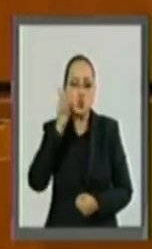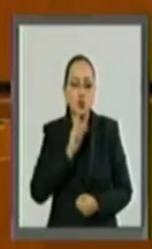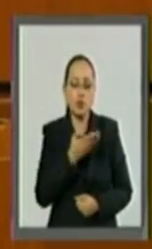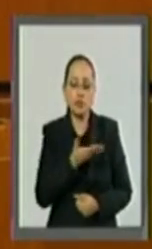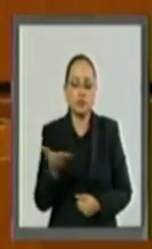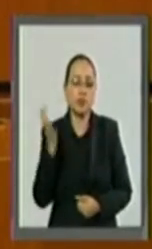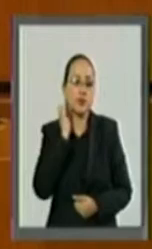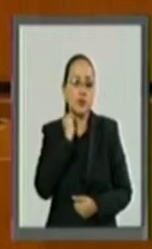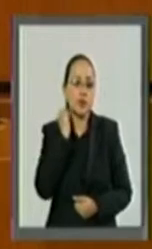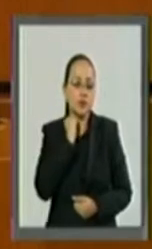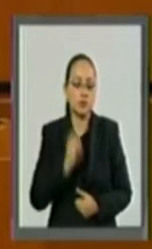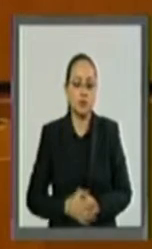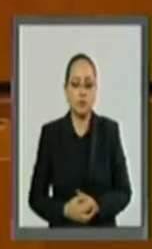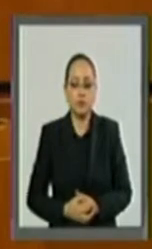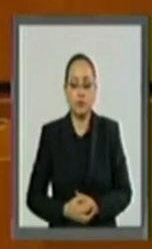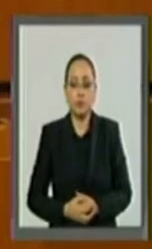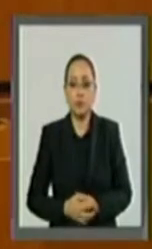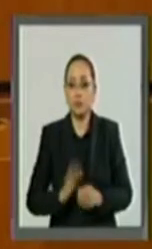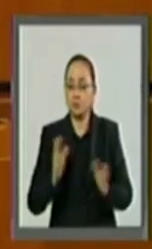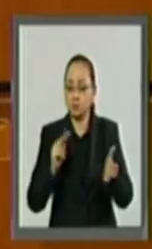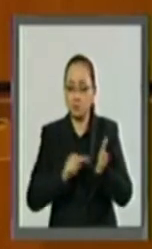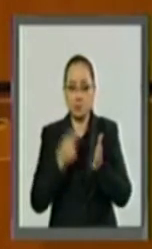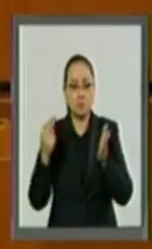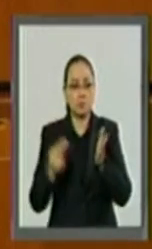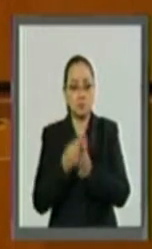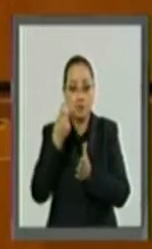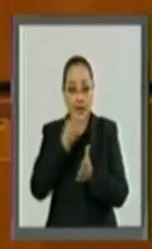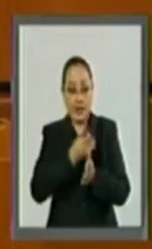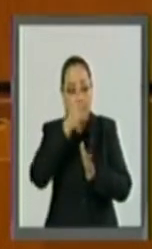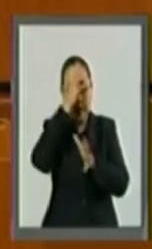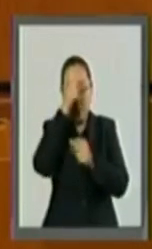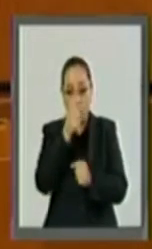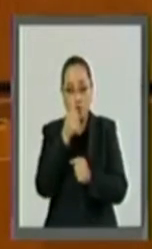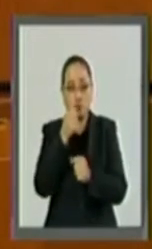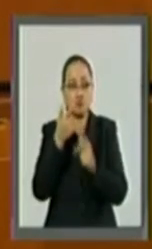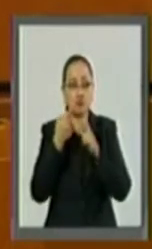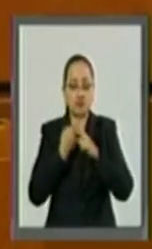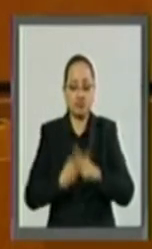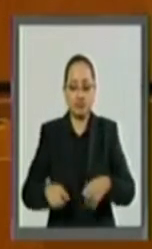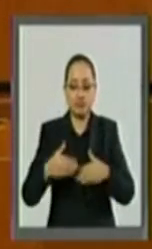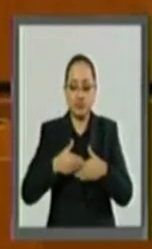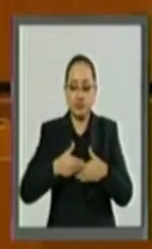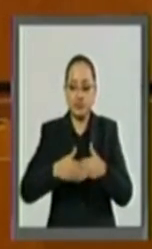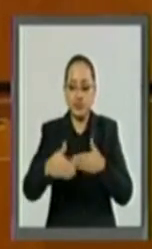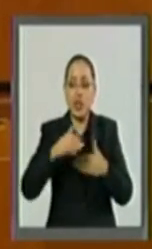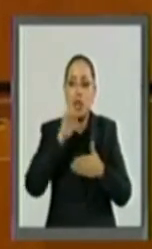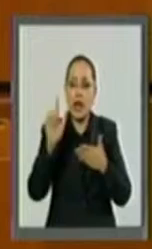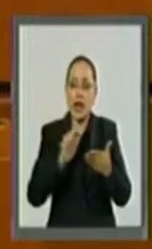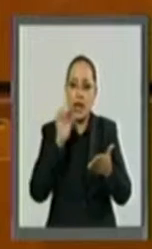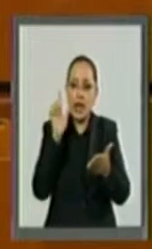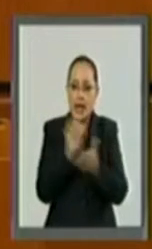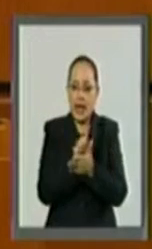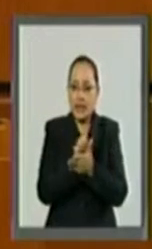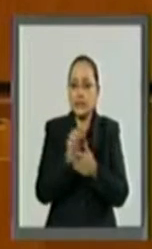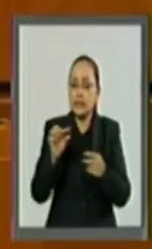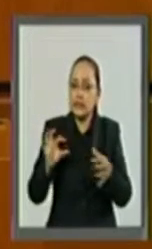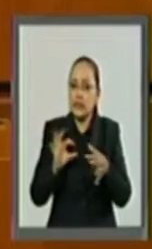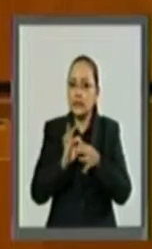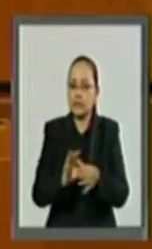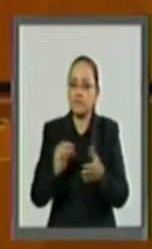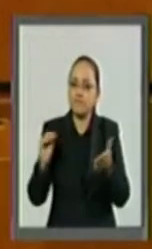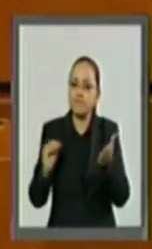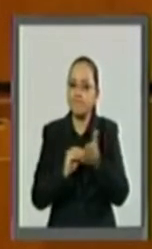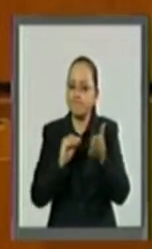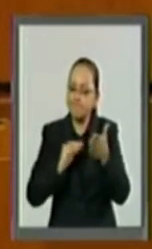tras la firma de este tratado comienza la fase legislativa y nuestra misión